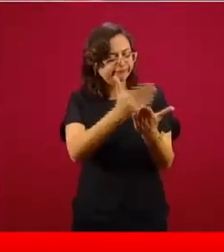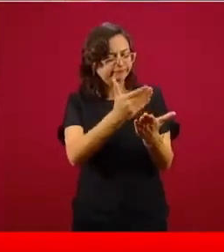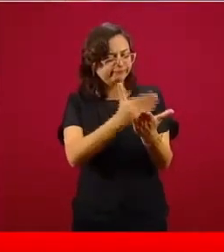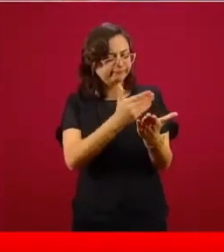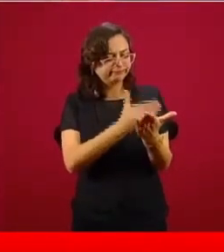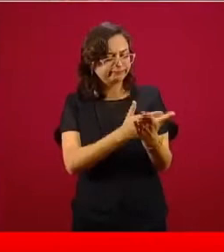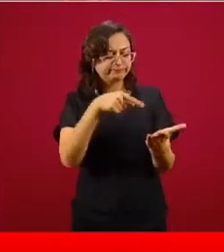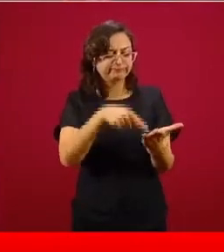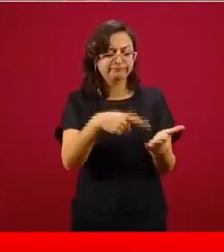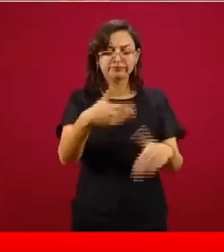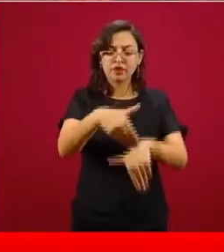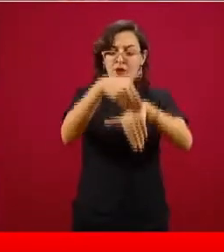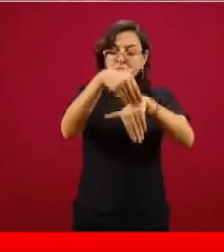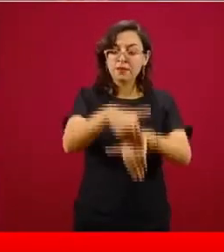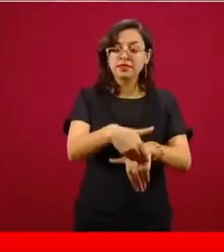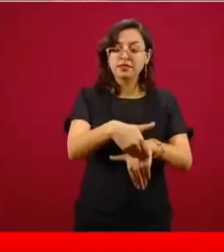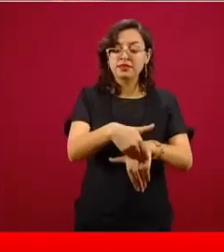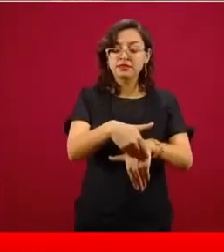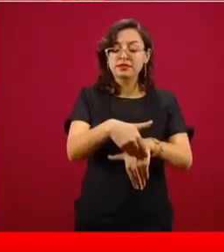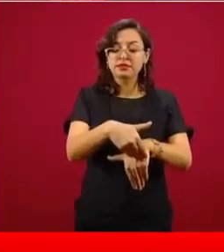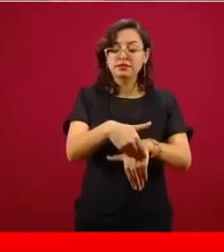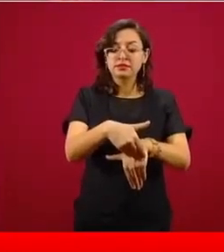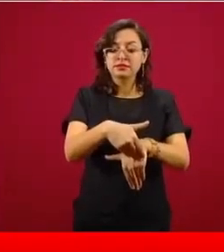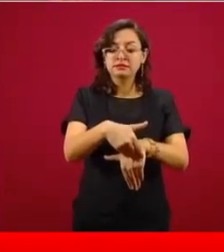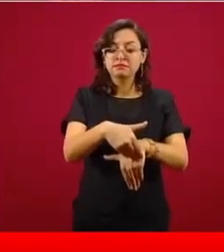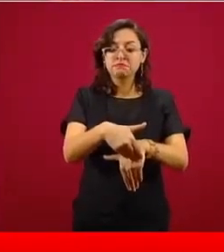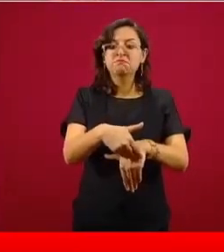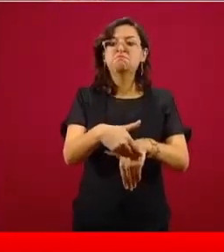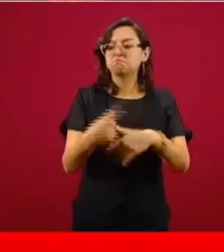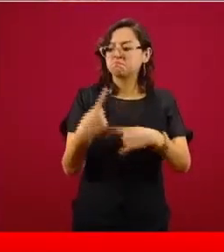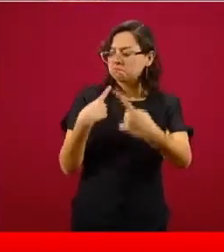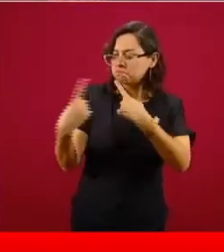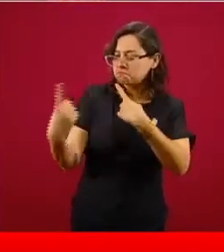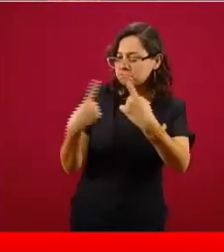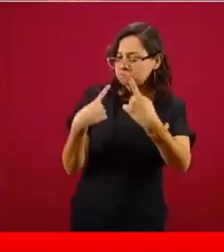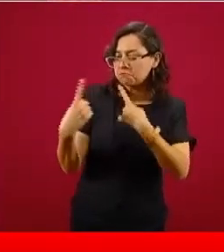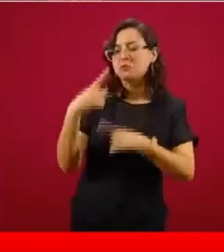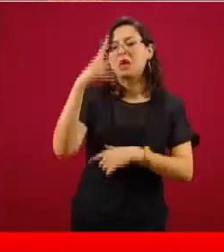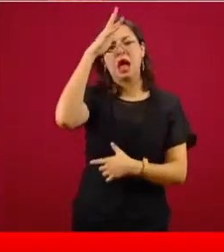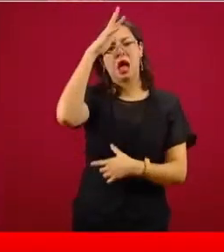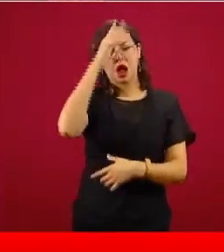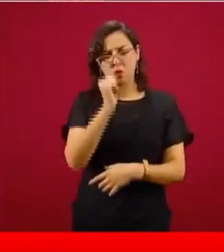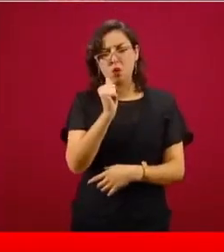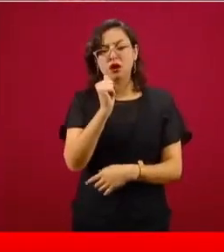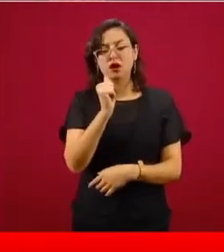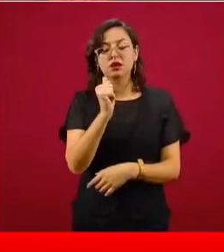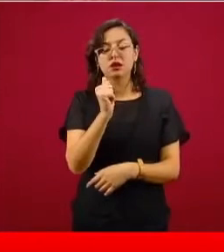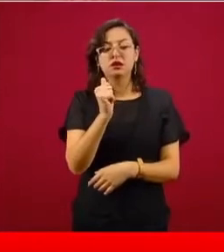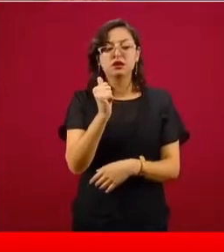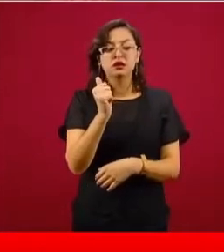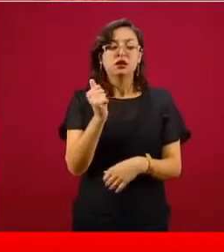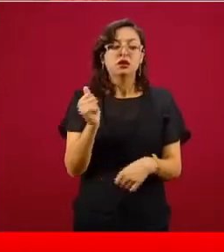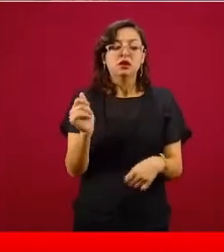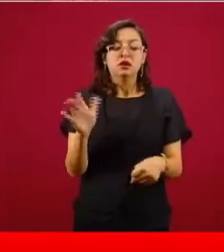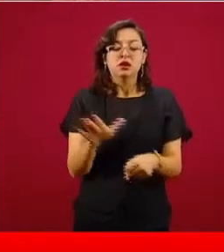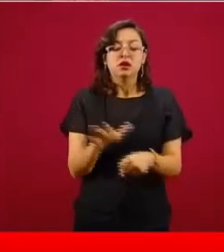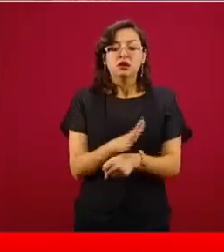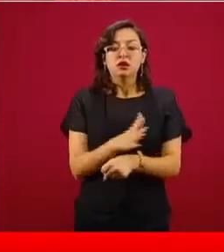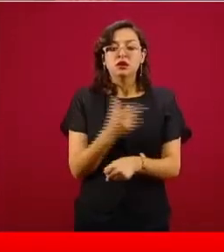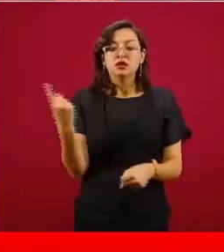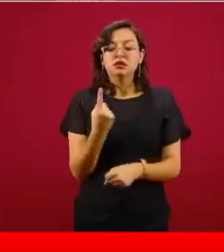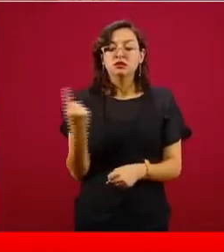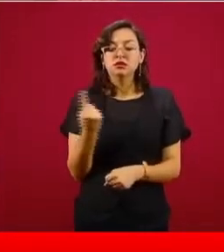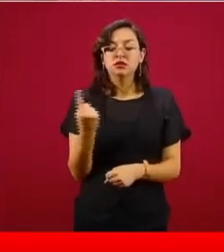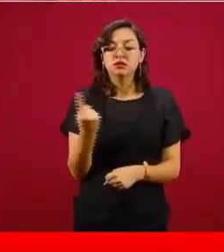se llegue a acuerdos, porque también no